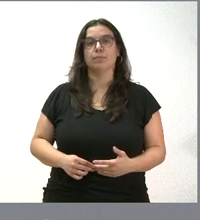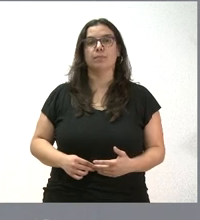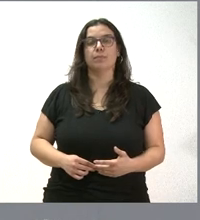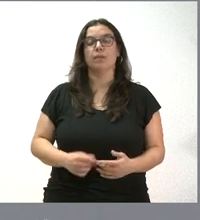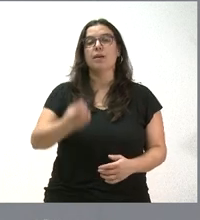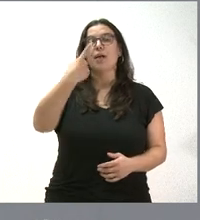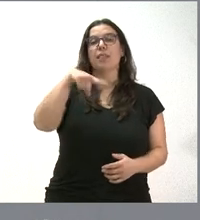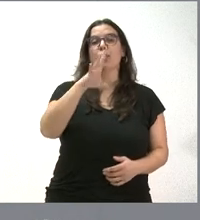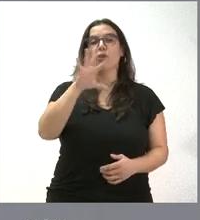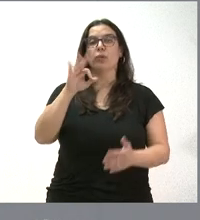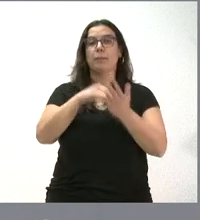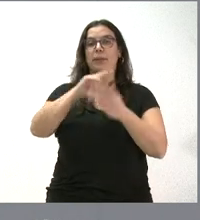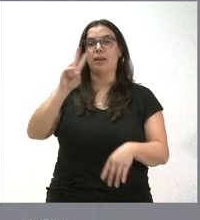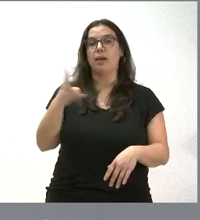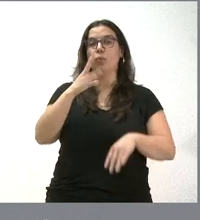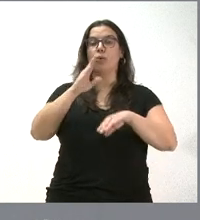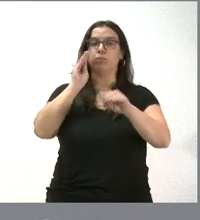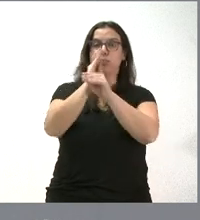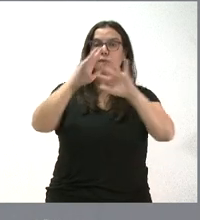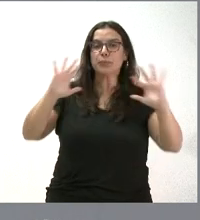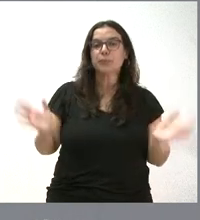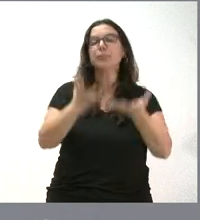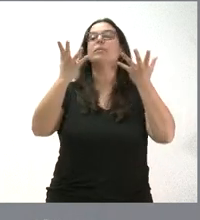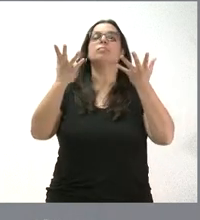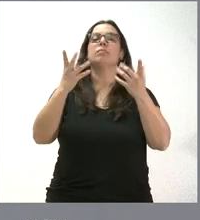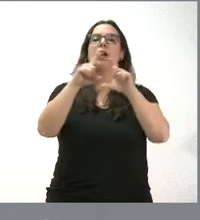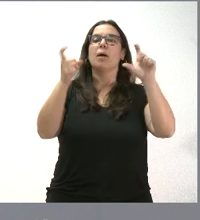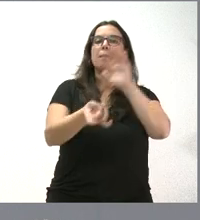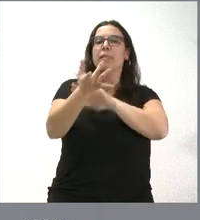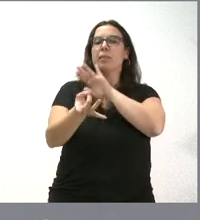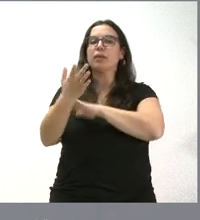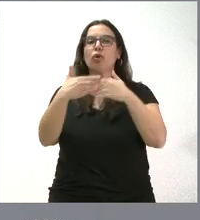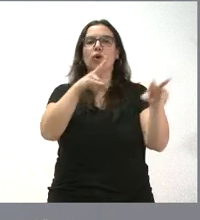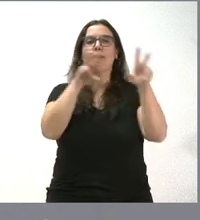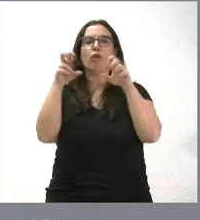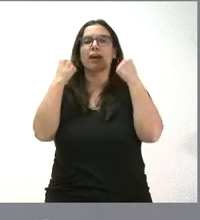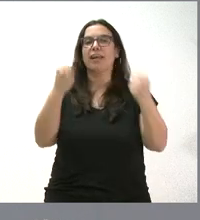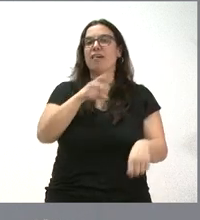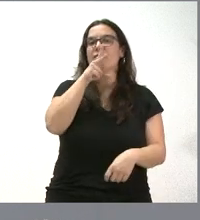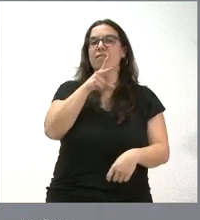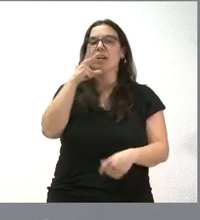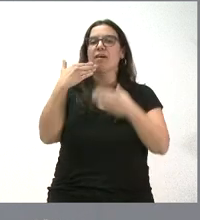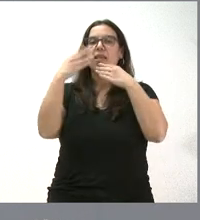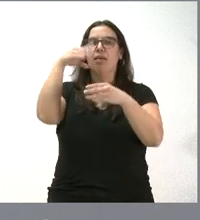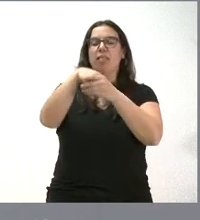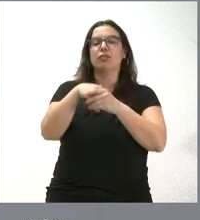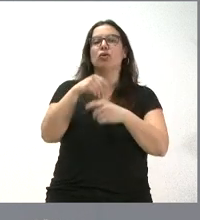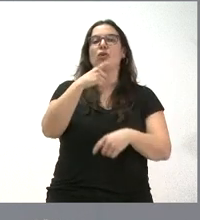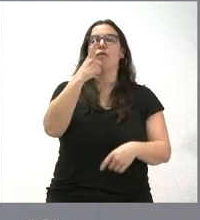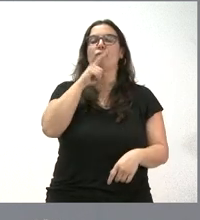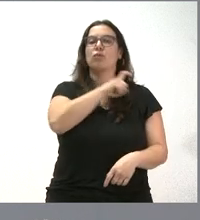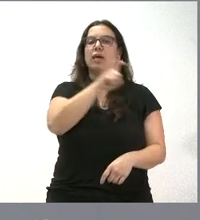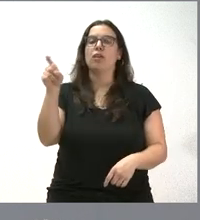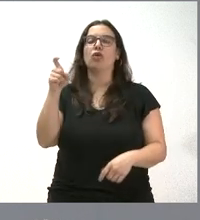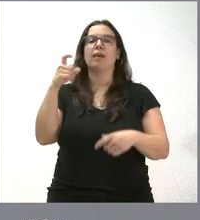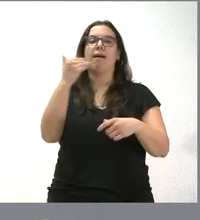150.000 euros se destinan para impulsar el emprendimiento y la innovación en energías verdes a través de la Fundación Bancaria de la Caja Rural de Burgos.